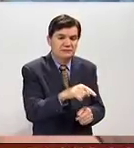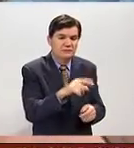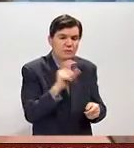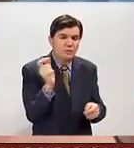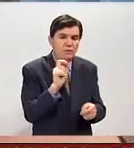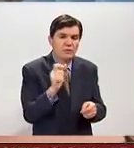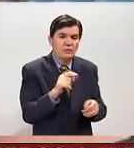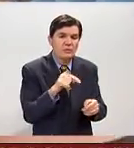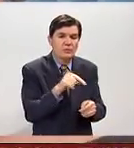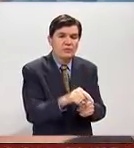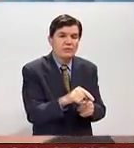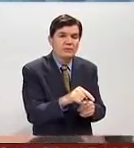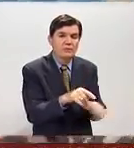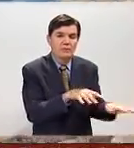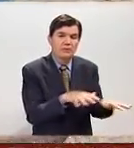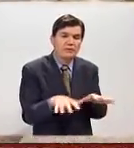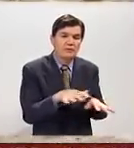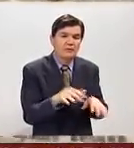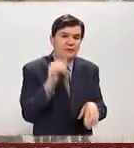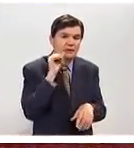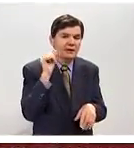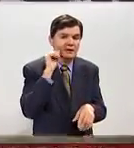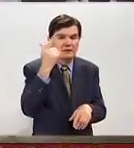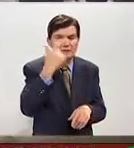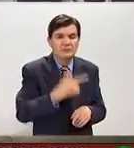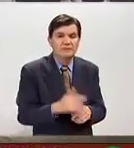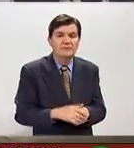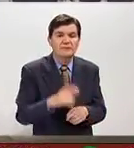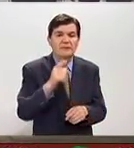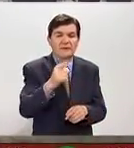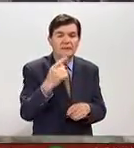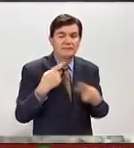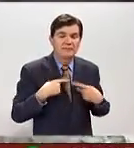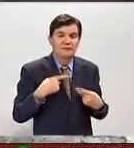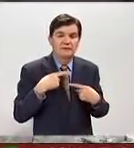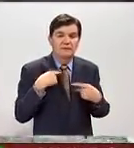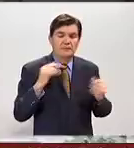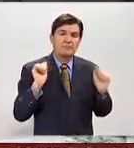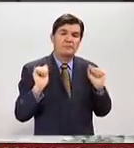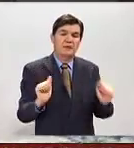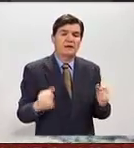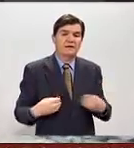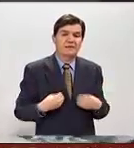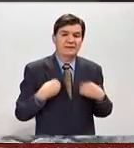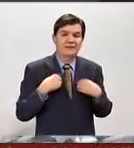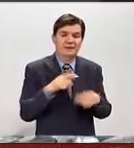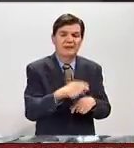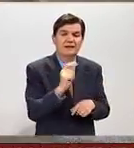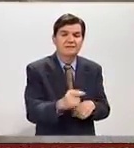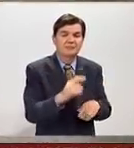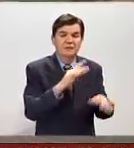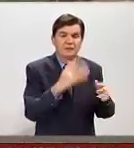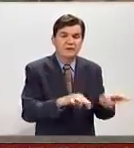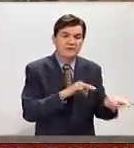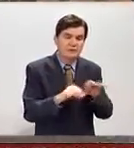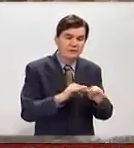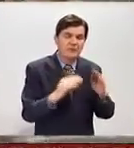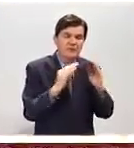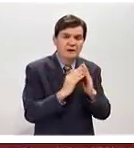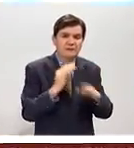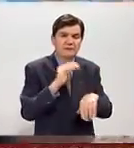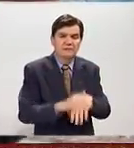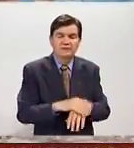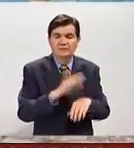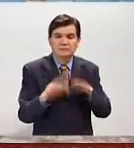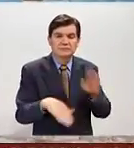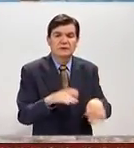el momento del temblor de ayer en la noche. Ella fue una de las personas que salvaron la vida, pero que perdieron trabajo, casa y amigos.